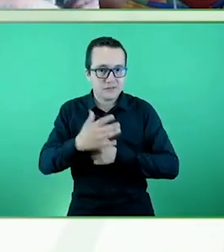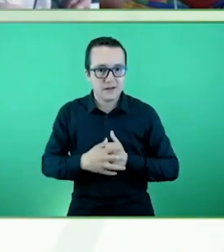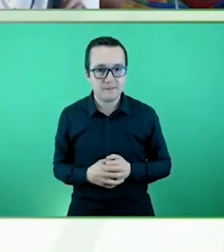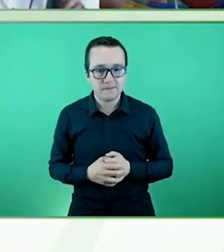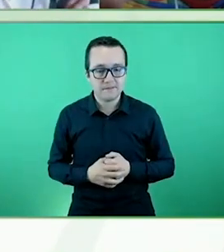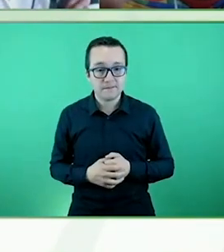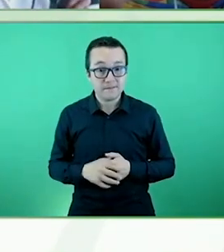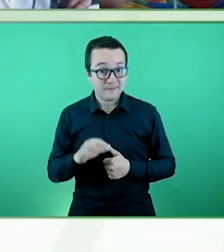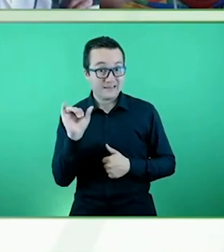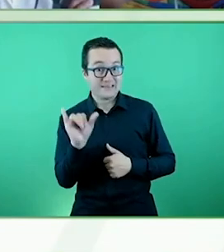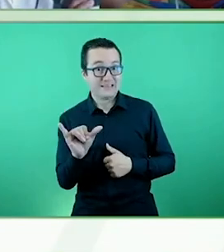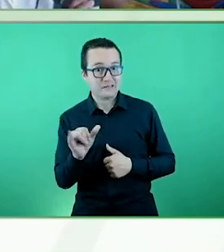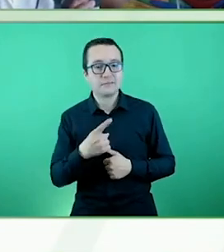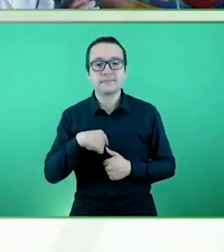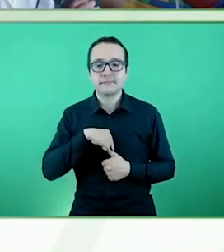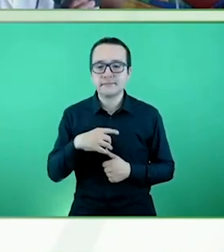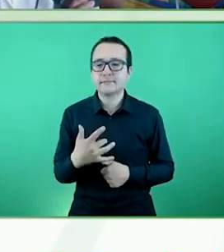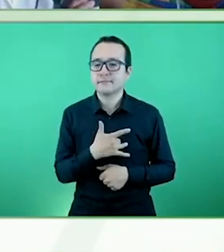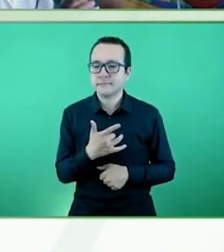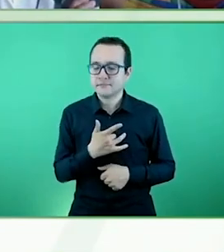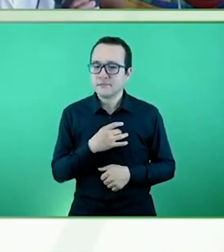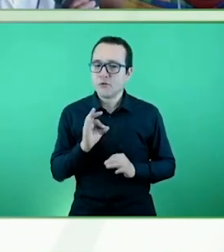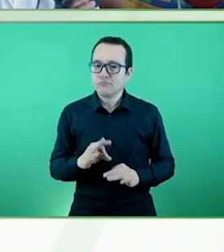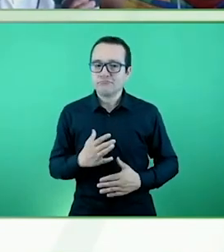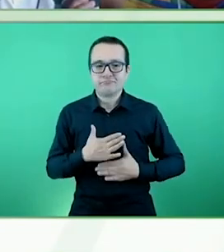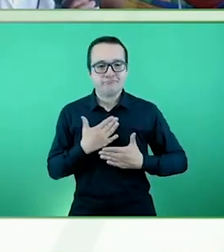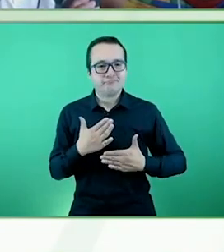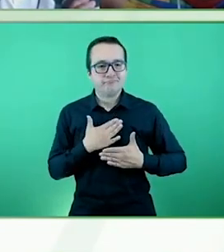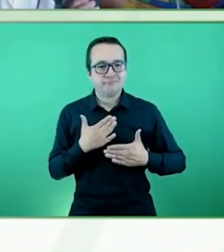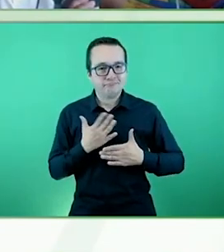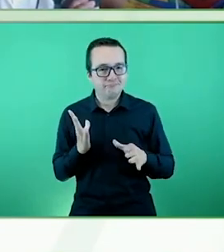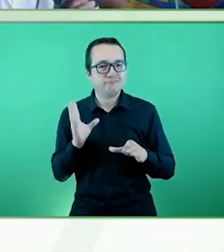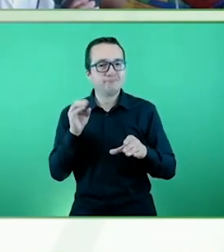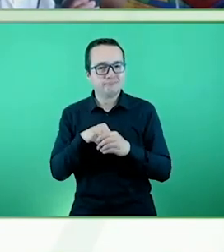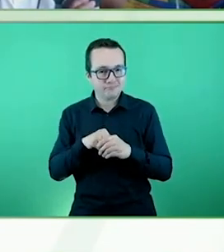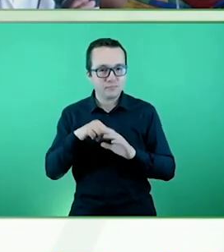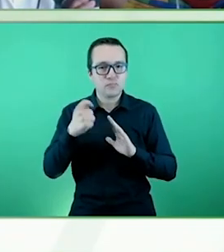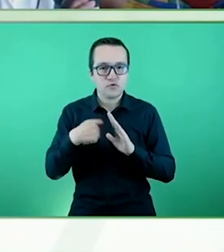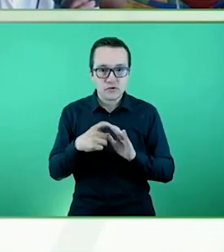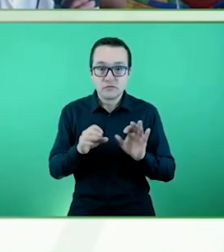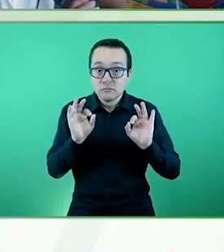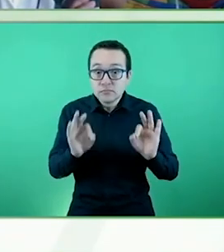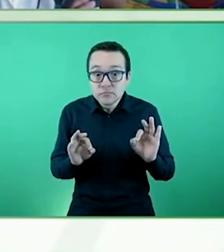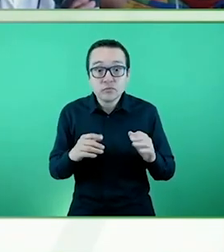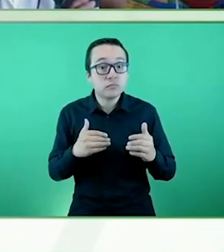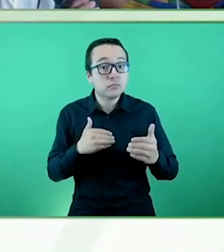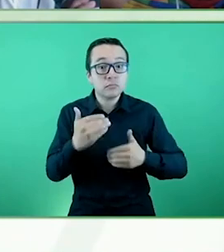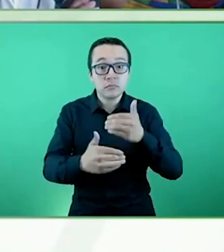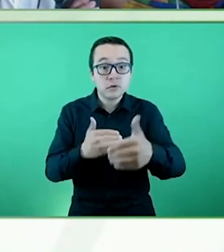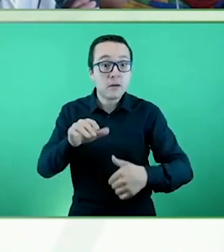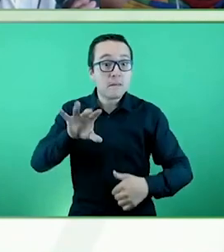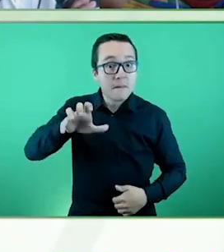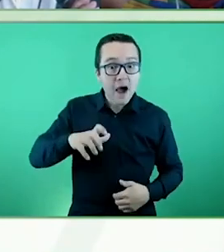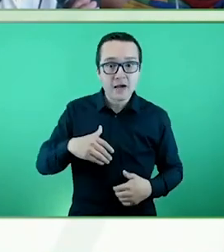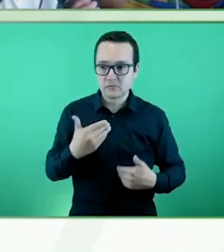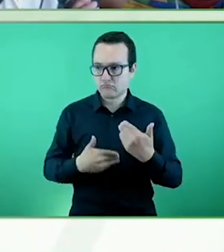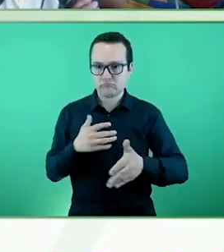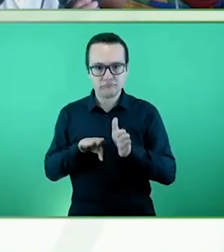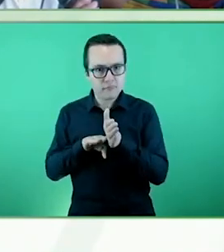haber implementado este proyecto basado realmente en países de avanzada, en donde nuestro proyecto está centrado